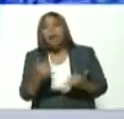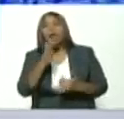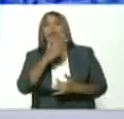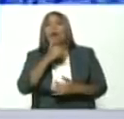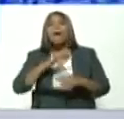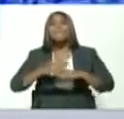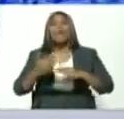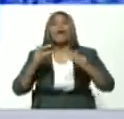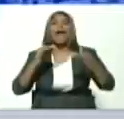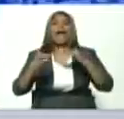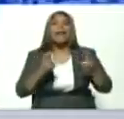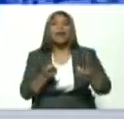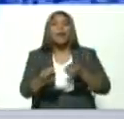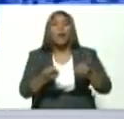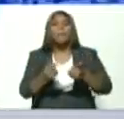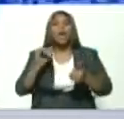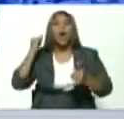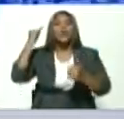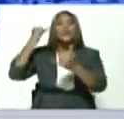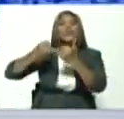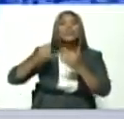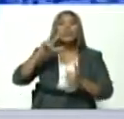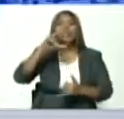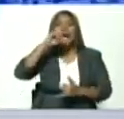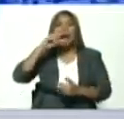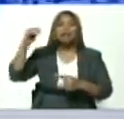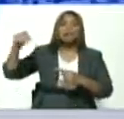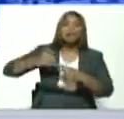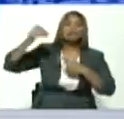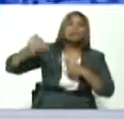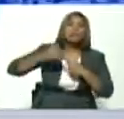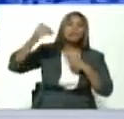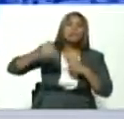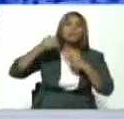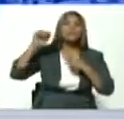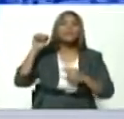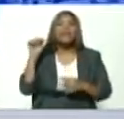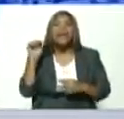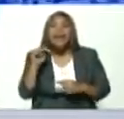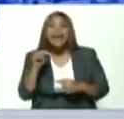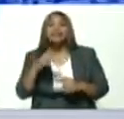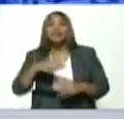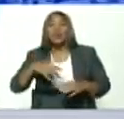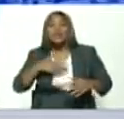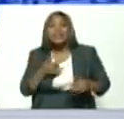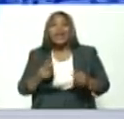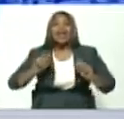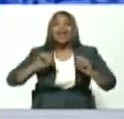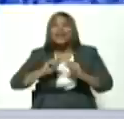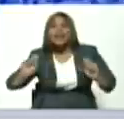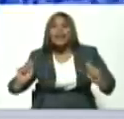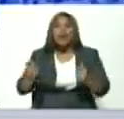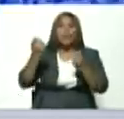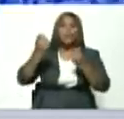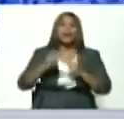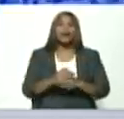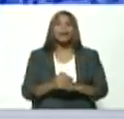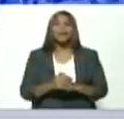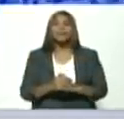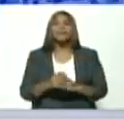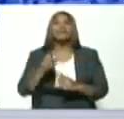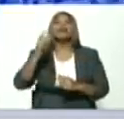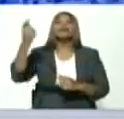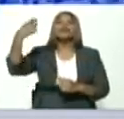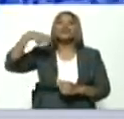económica de los últimos tres años por lo menos. Es una línea fundamental de recuperación. El ingreso